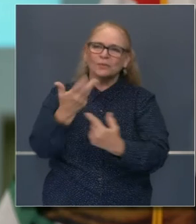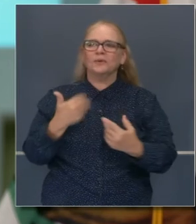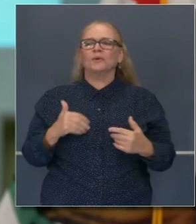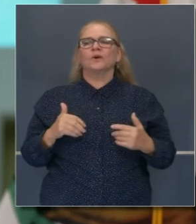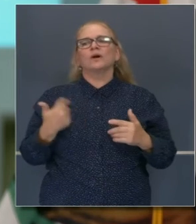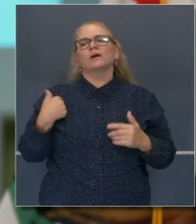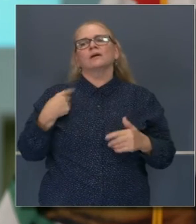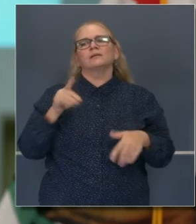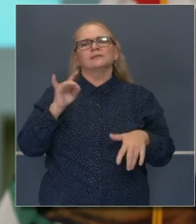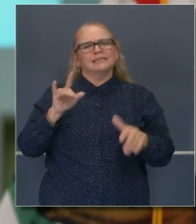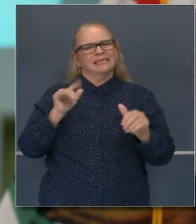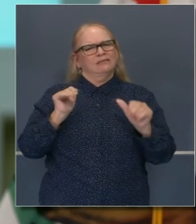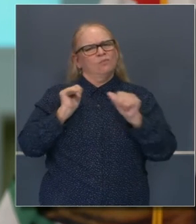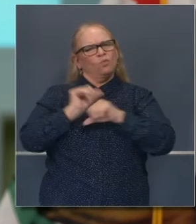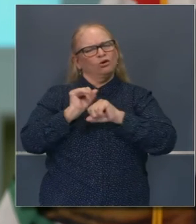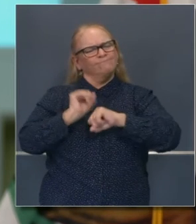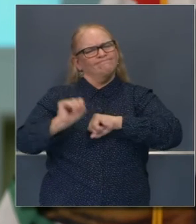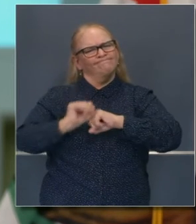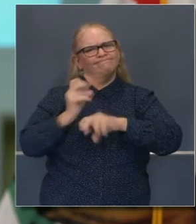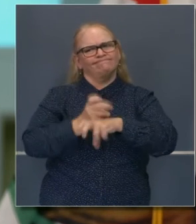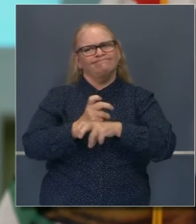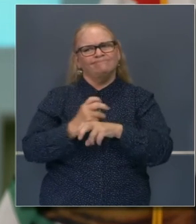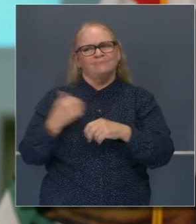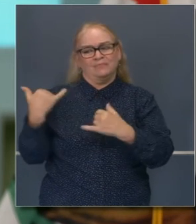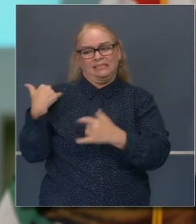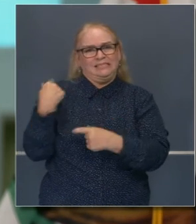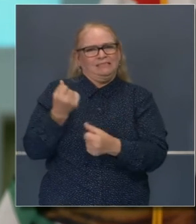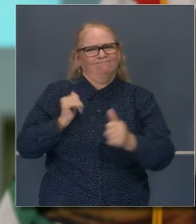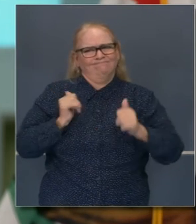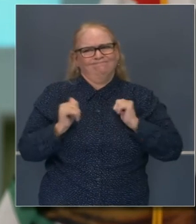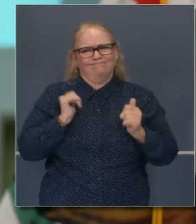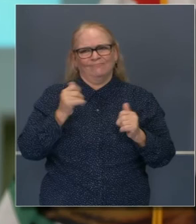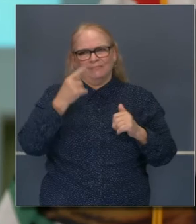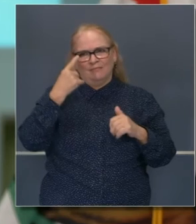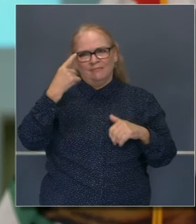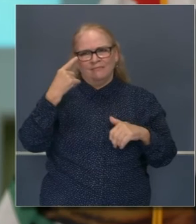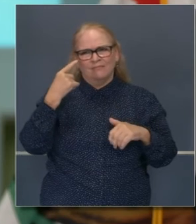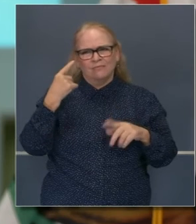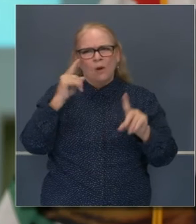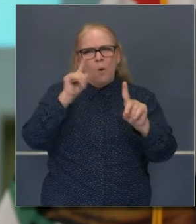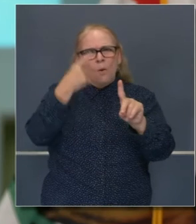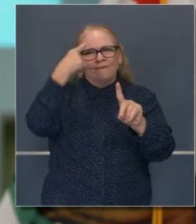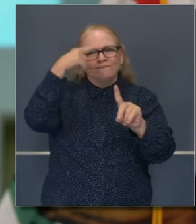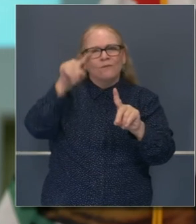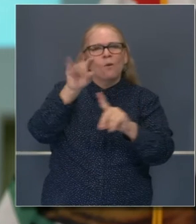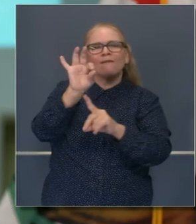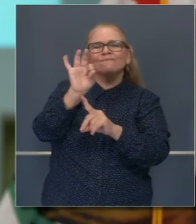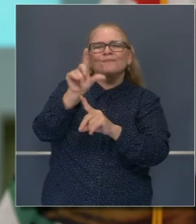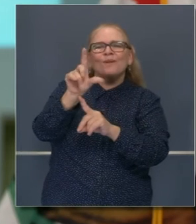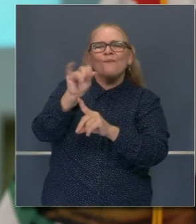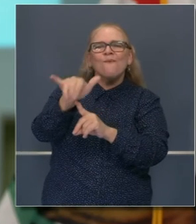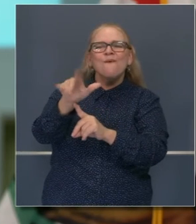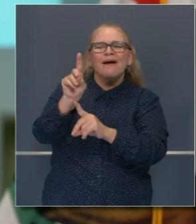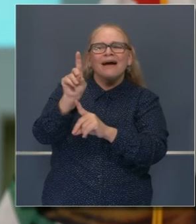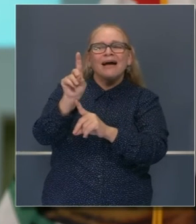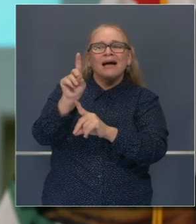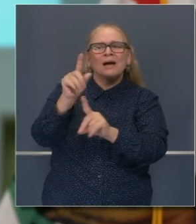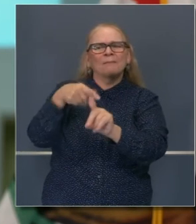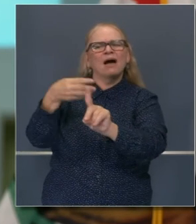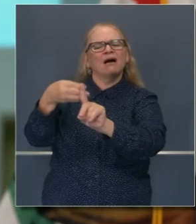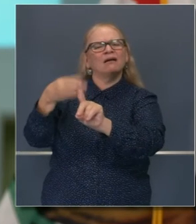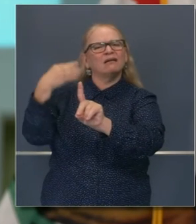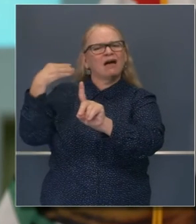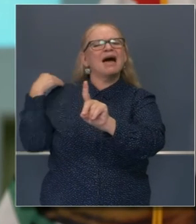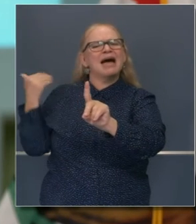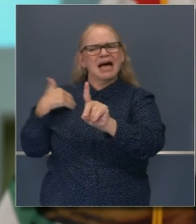Hemos estado trabajando agresivamente no solo este año en respuesta a la tragedia de George Floyd, sino también el año próximo cuando avanzamos